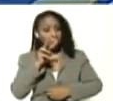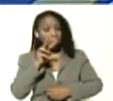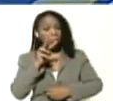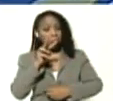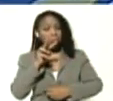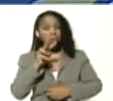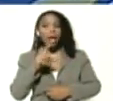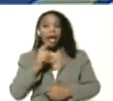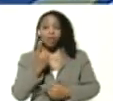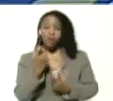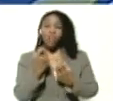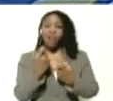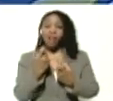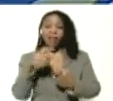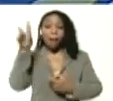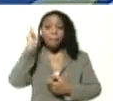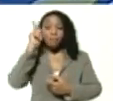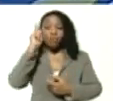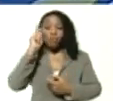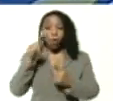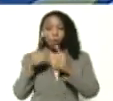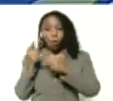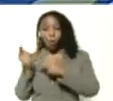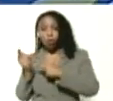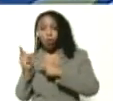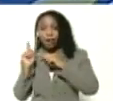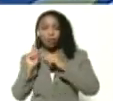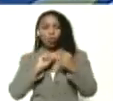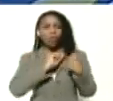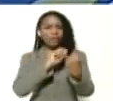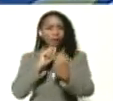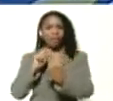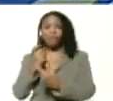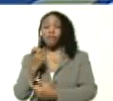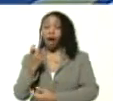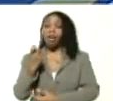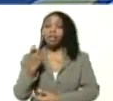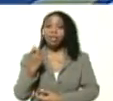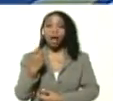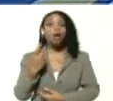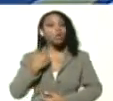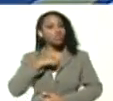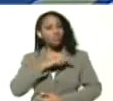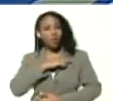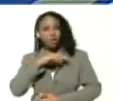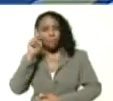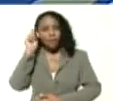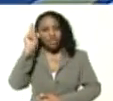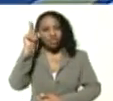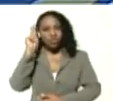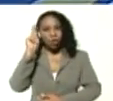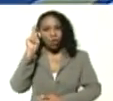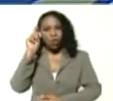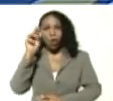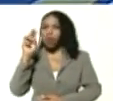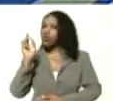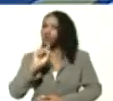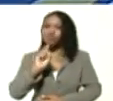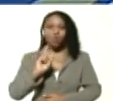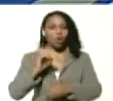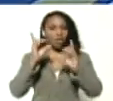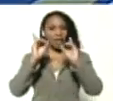¿Cuánto hace falta el profesor Carlos Lam para estos debates, verdad? Nuestro Carlos Lam. No descansaremos